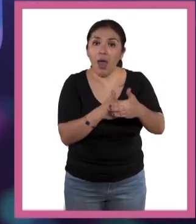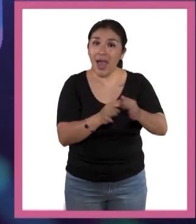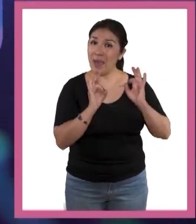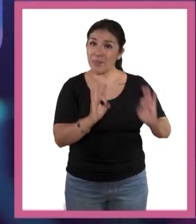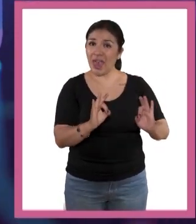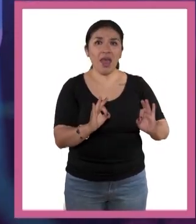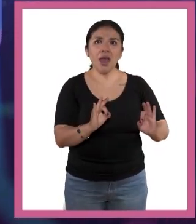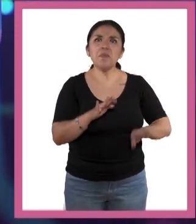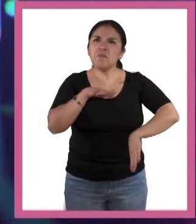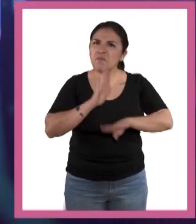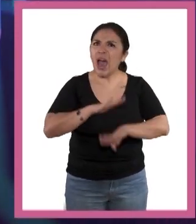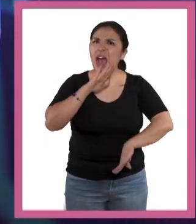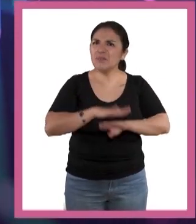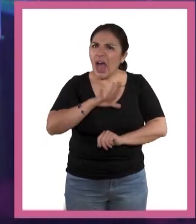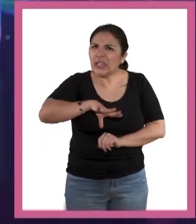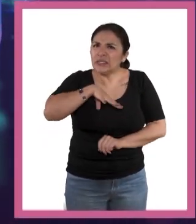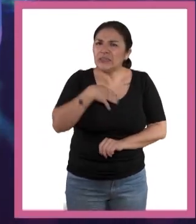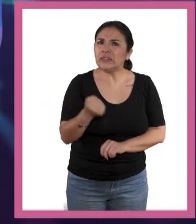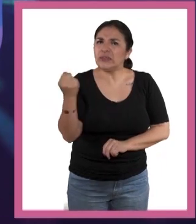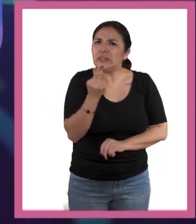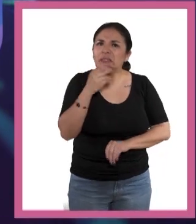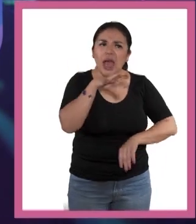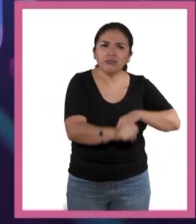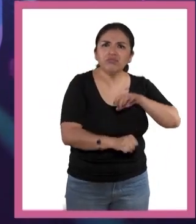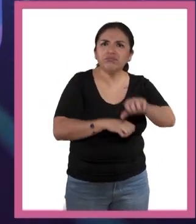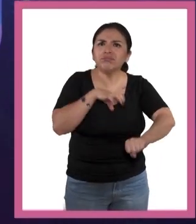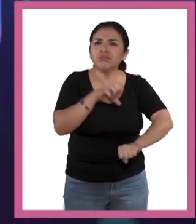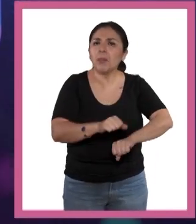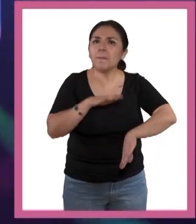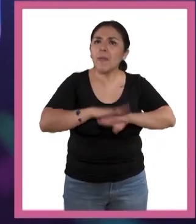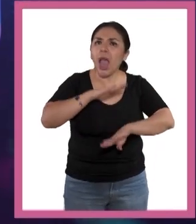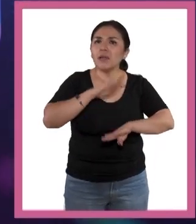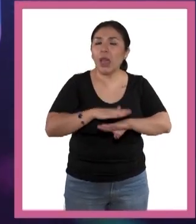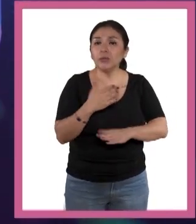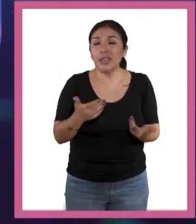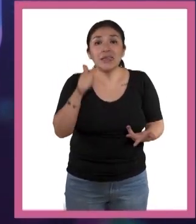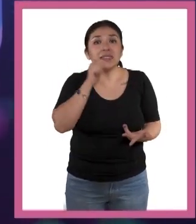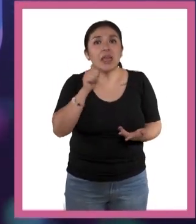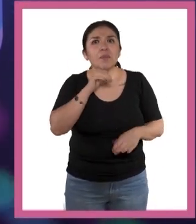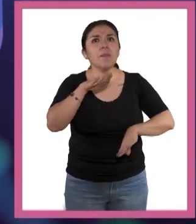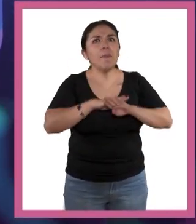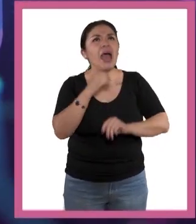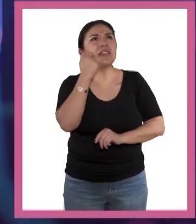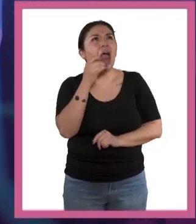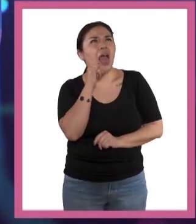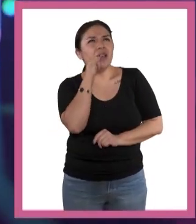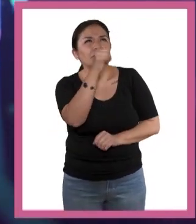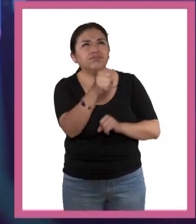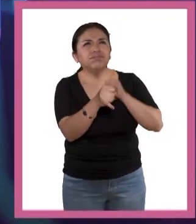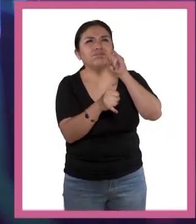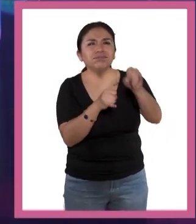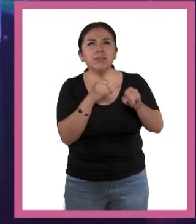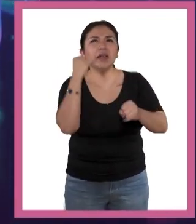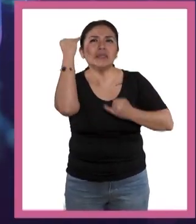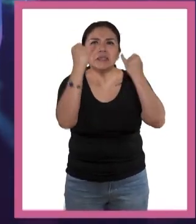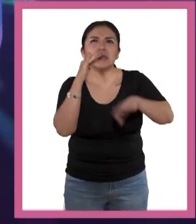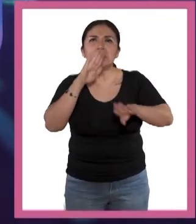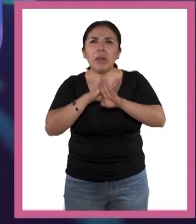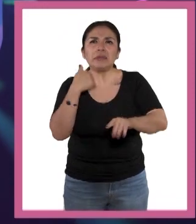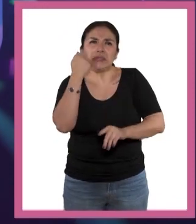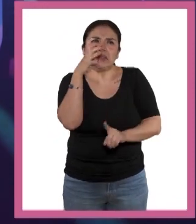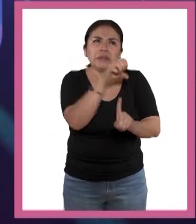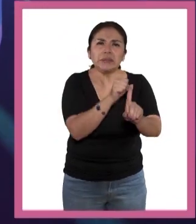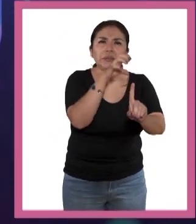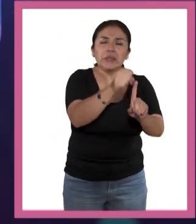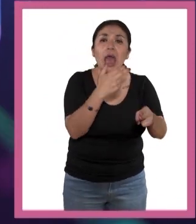nuestras necesidades básicas. Vamos mucho más allá. Siempre hay algo más que queremos satisfacer e inventamos nuevas necesidades